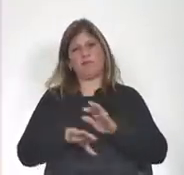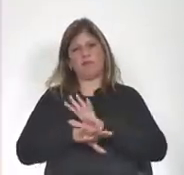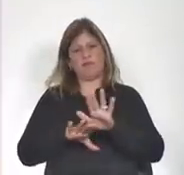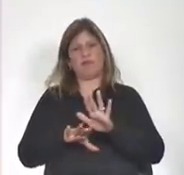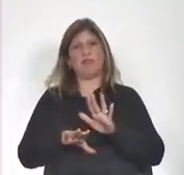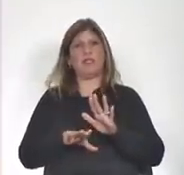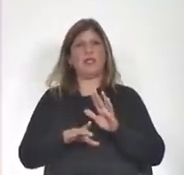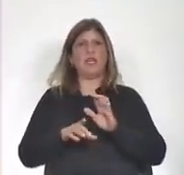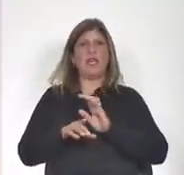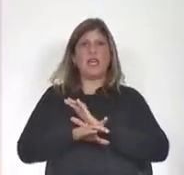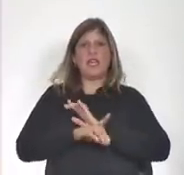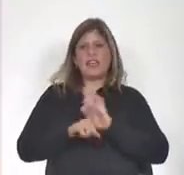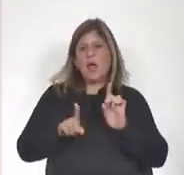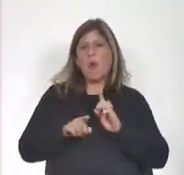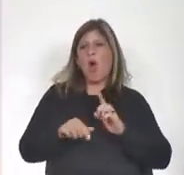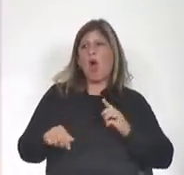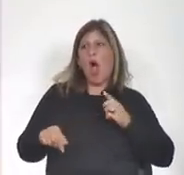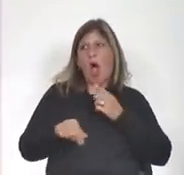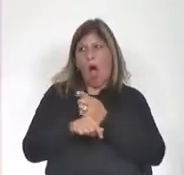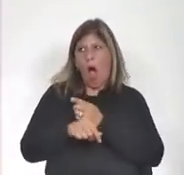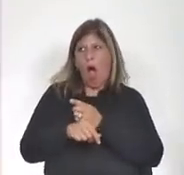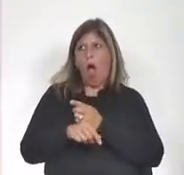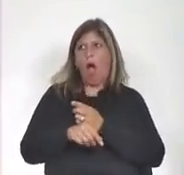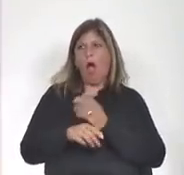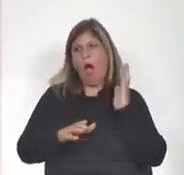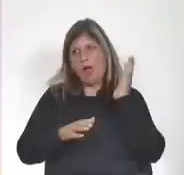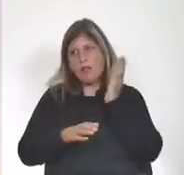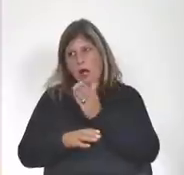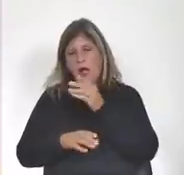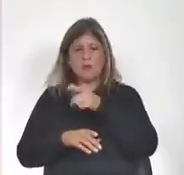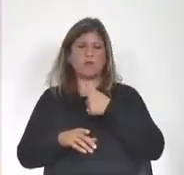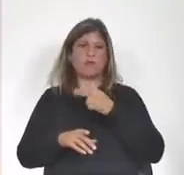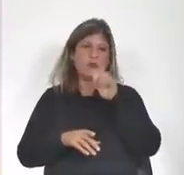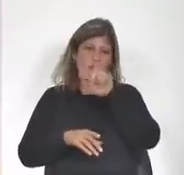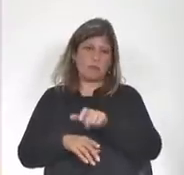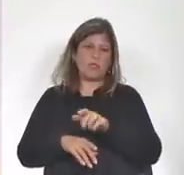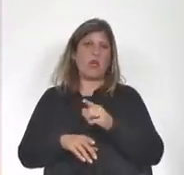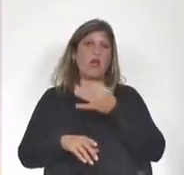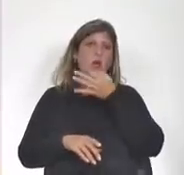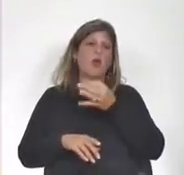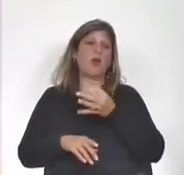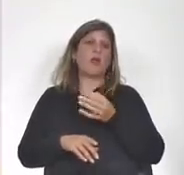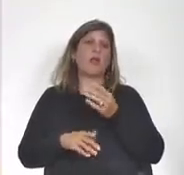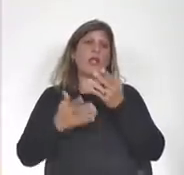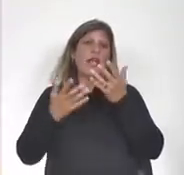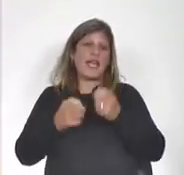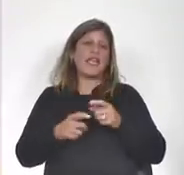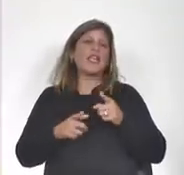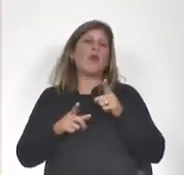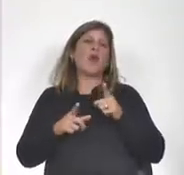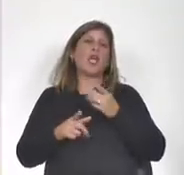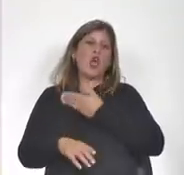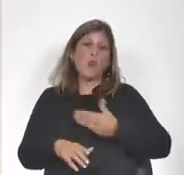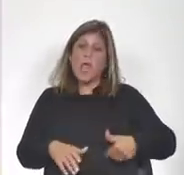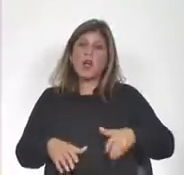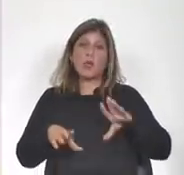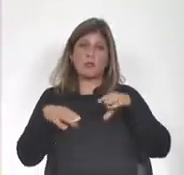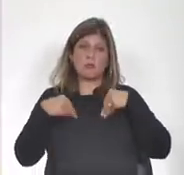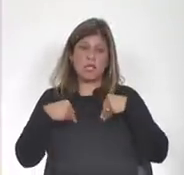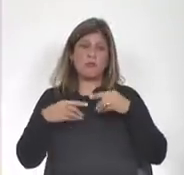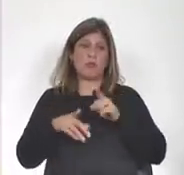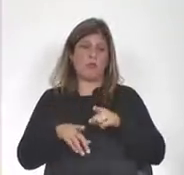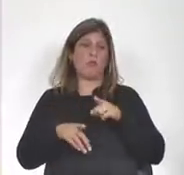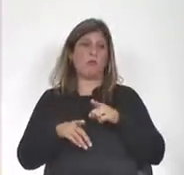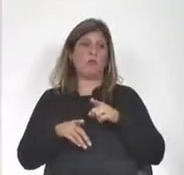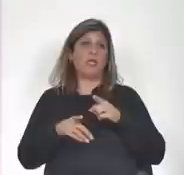Tampoco atacar vilmente a nadie, como decía hace un rato. Lo que queremos es que el gobierno se haga cargo y deje de